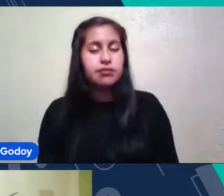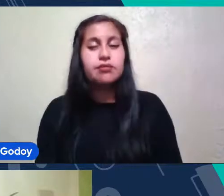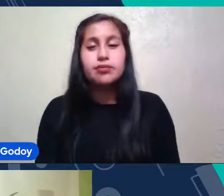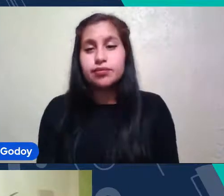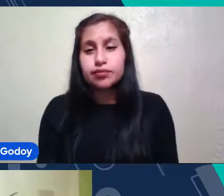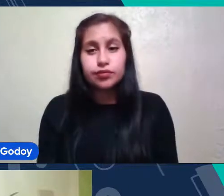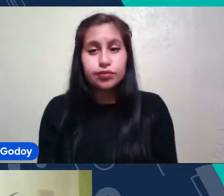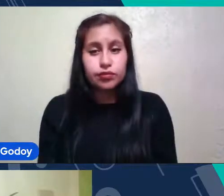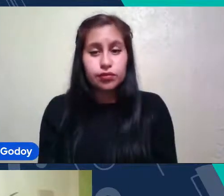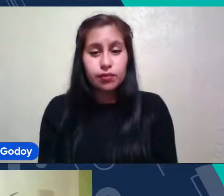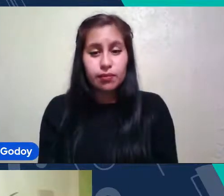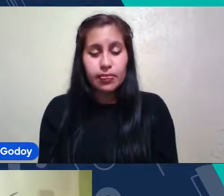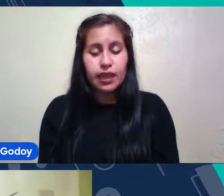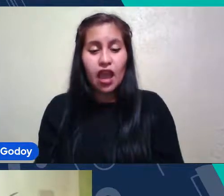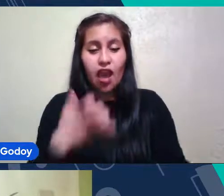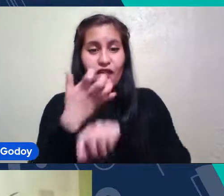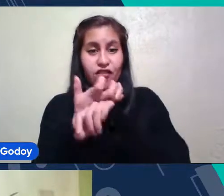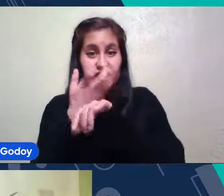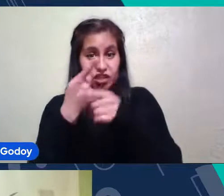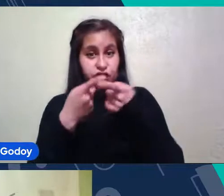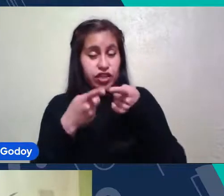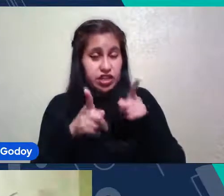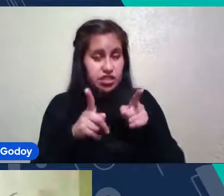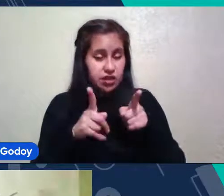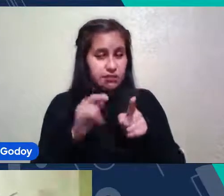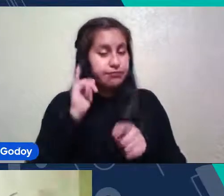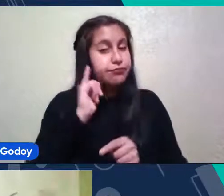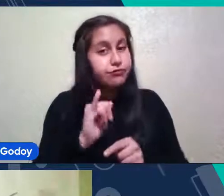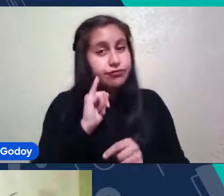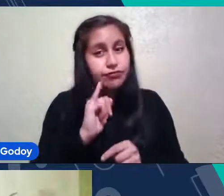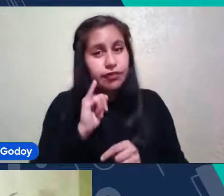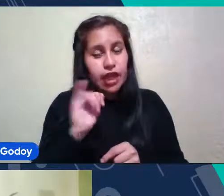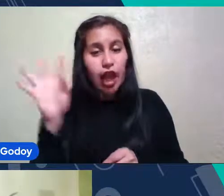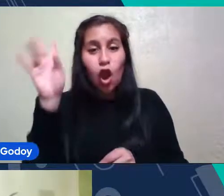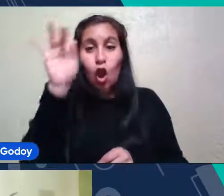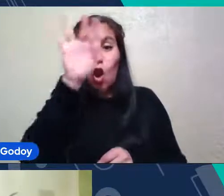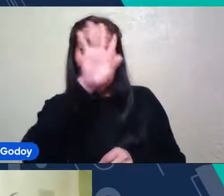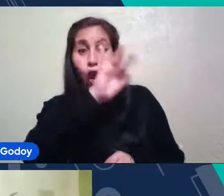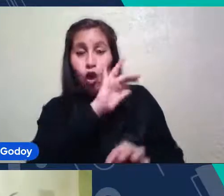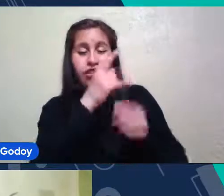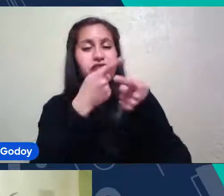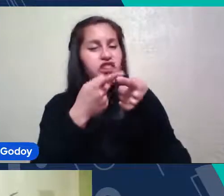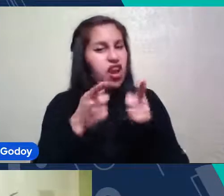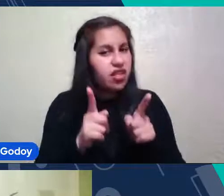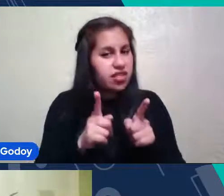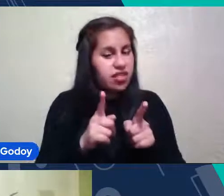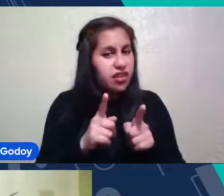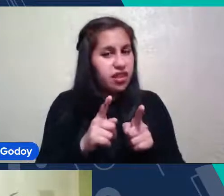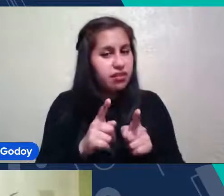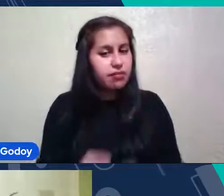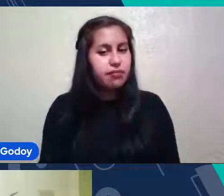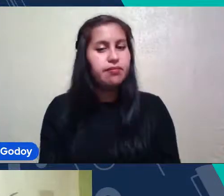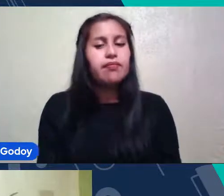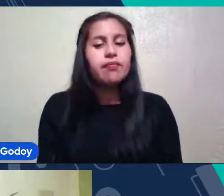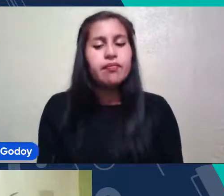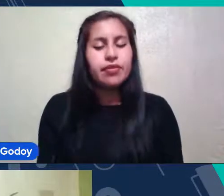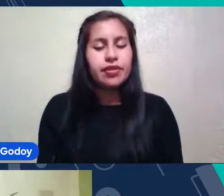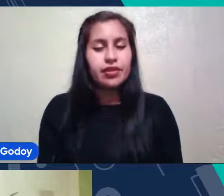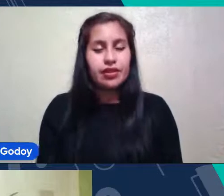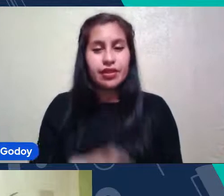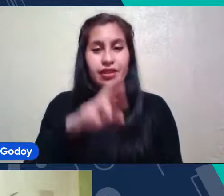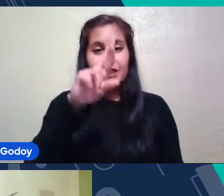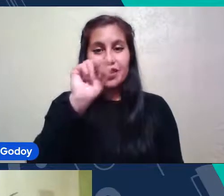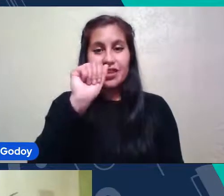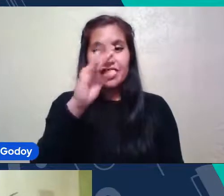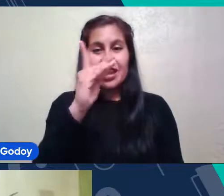Hay una Diferencia En El color Es distinto Entonces La Radiación Que emiten